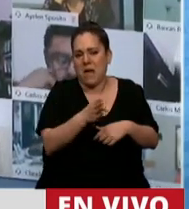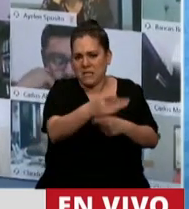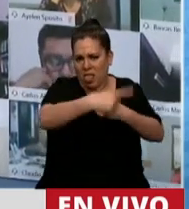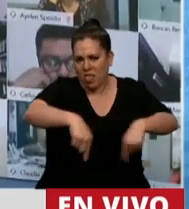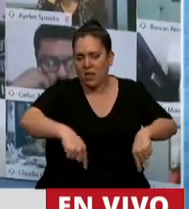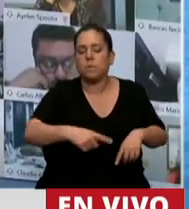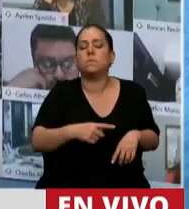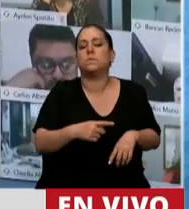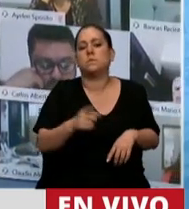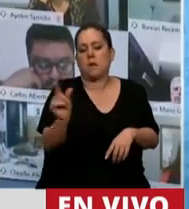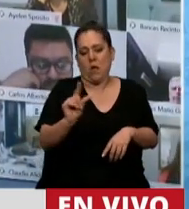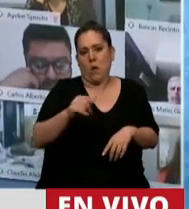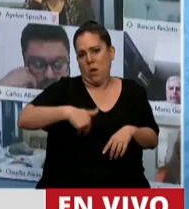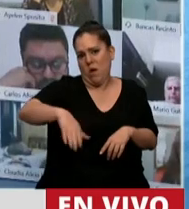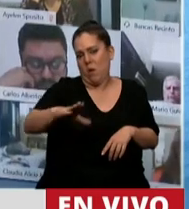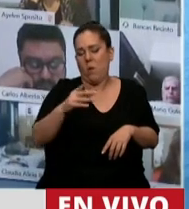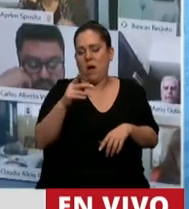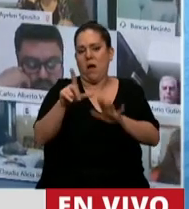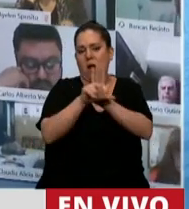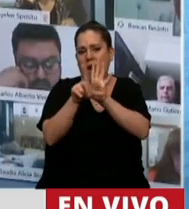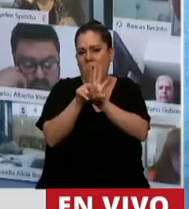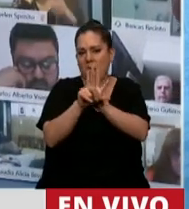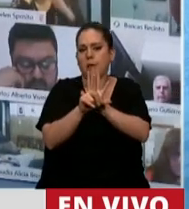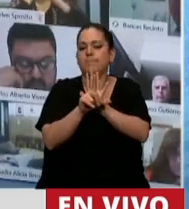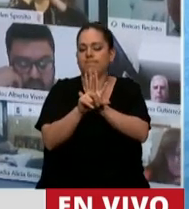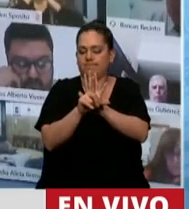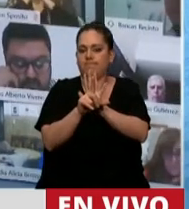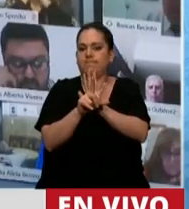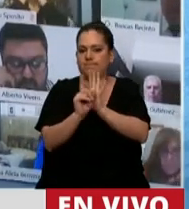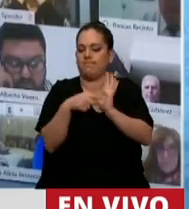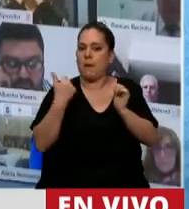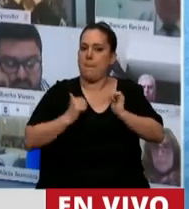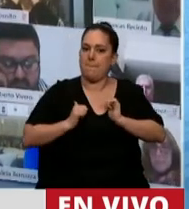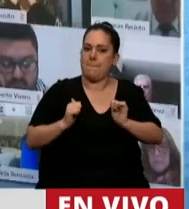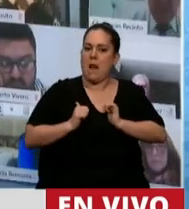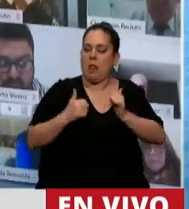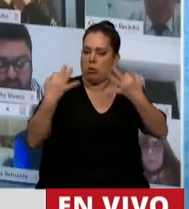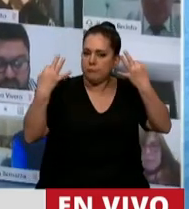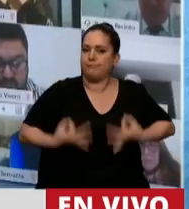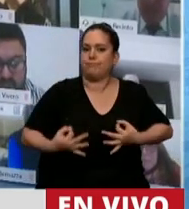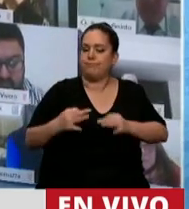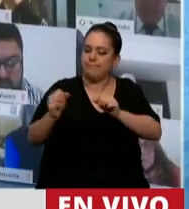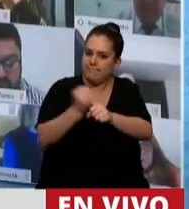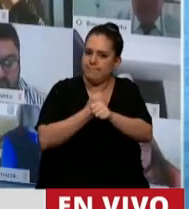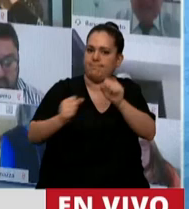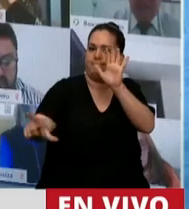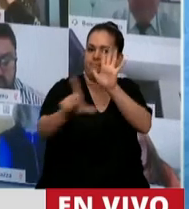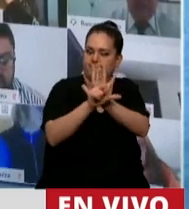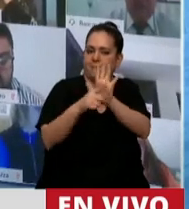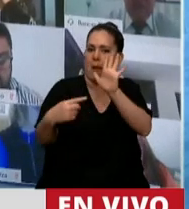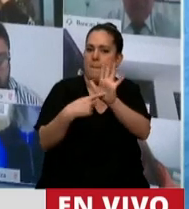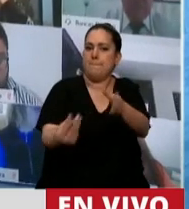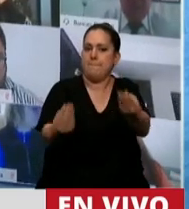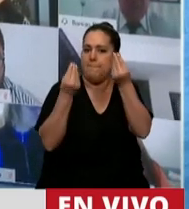tiempo una ley que estábamos esperando para demostrar que realmente lo que sancionamos es porque